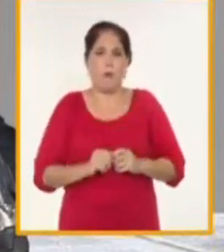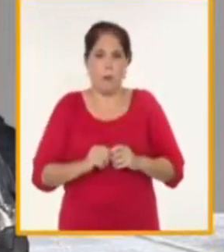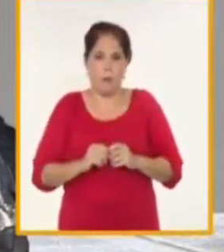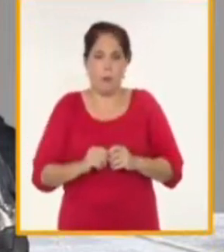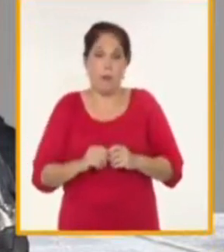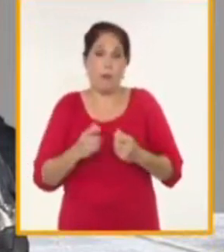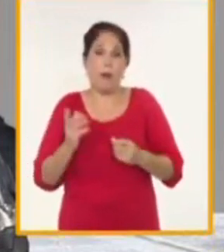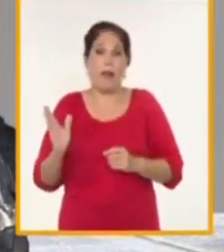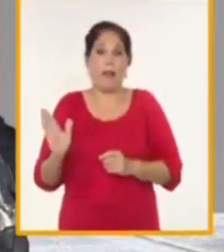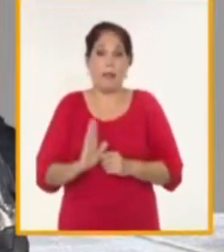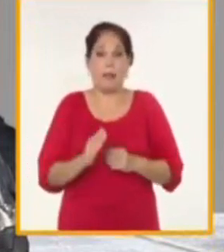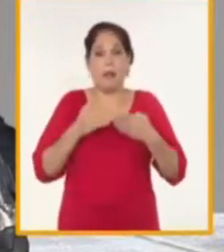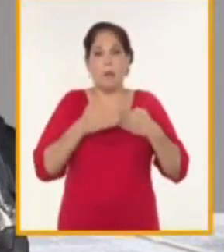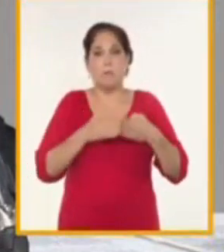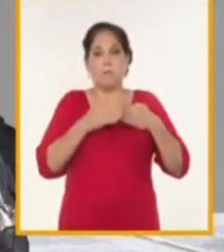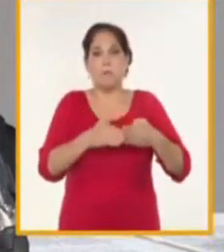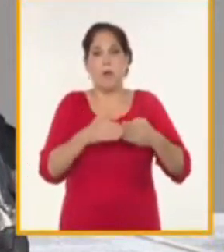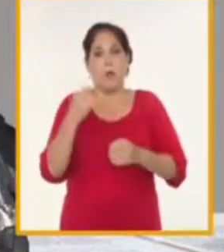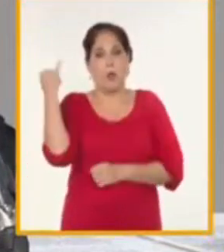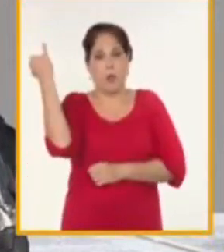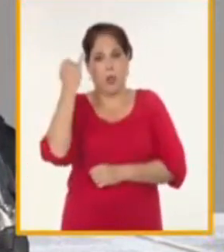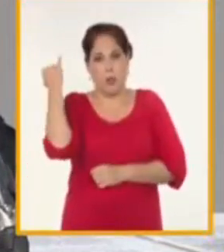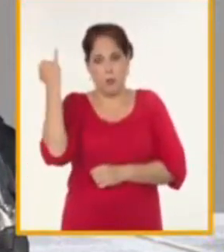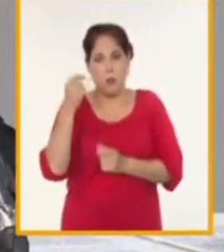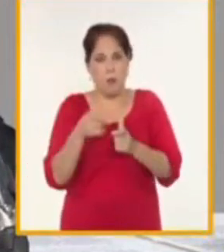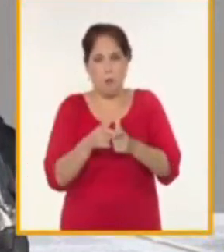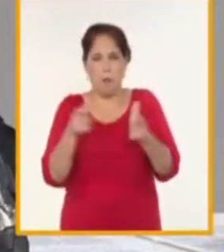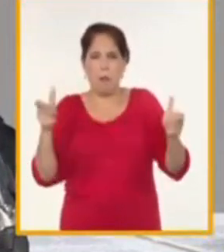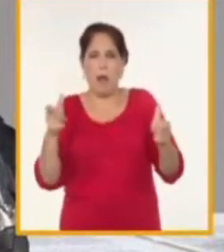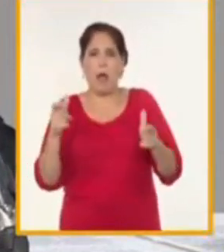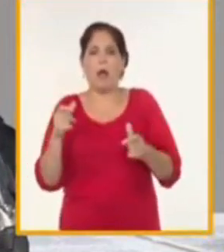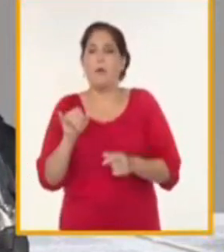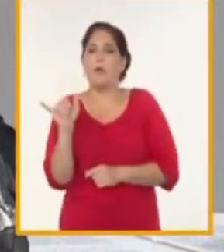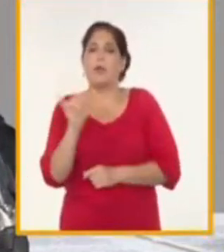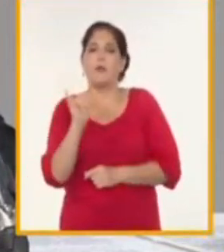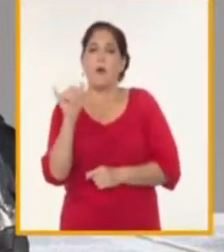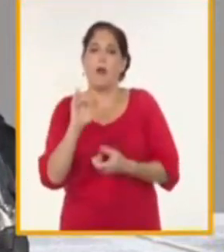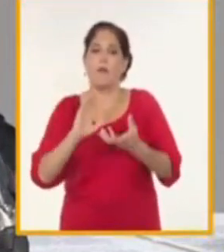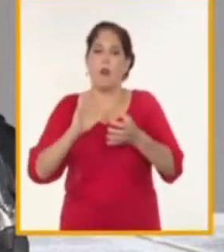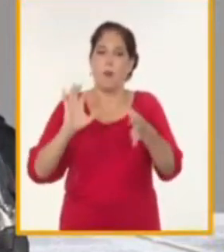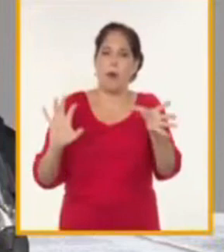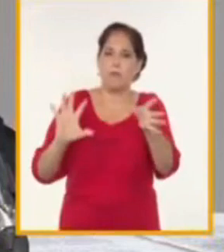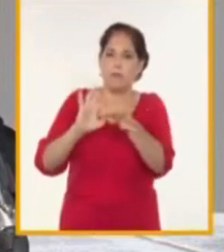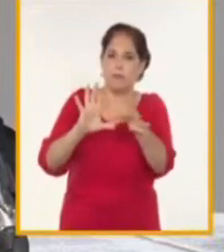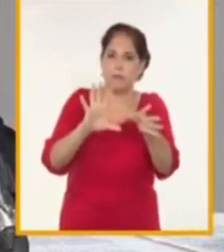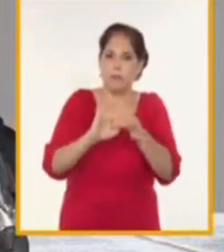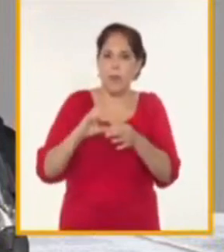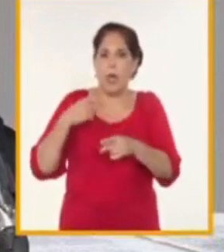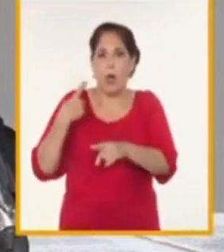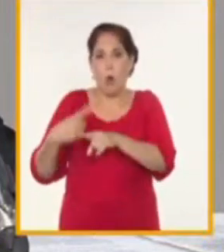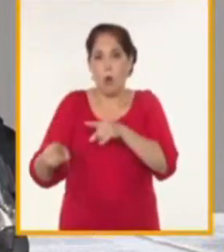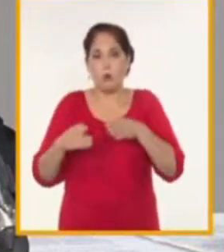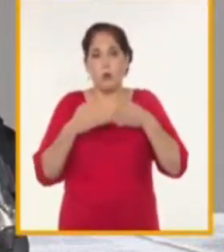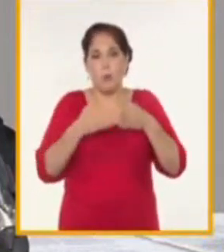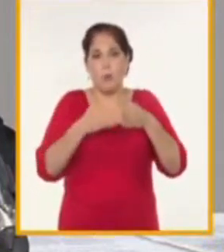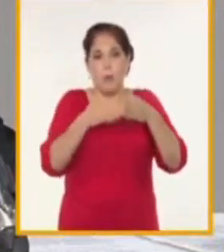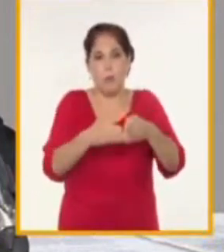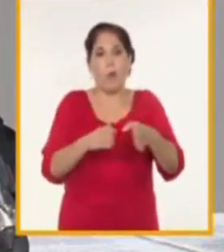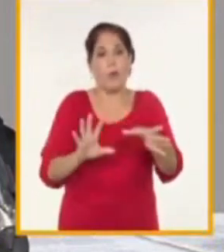acceso para traer transbordos internacionales en el aumento de la conectividad de Cuba con otros puertos de la